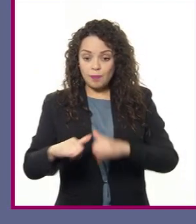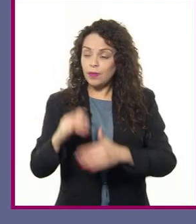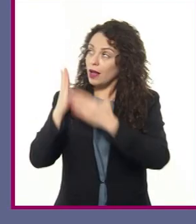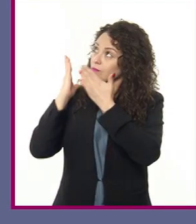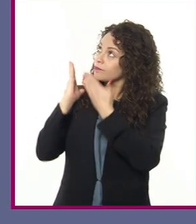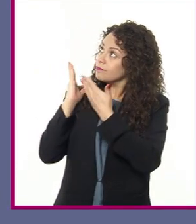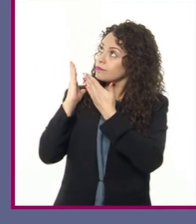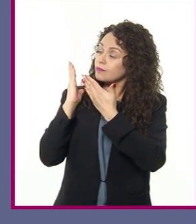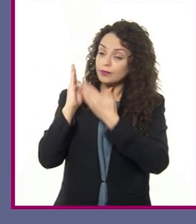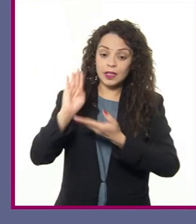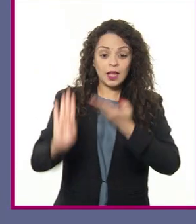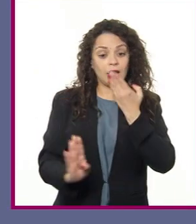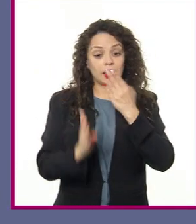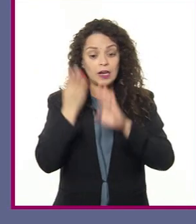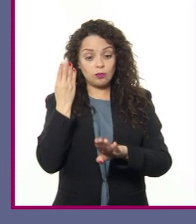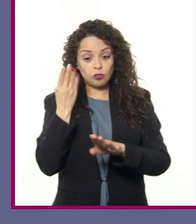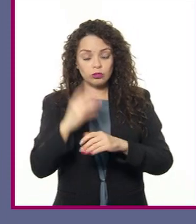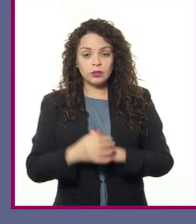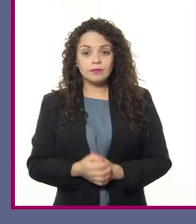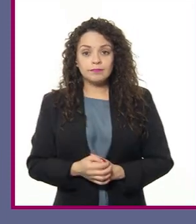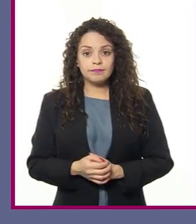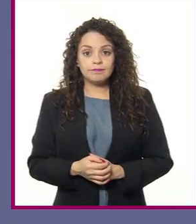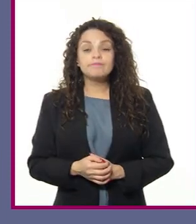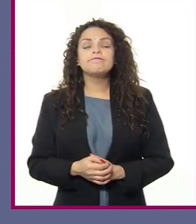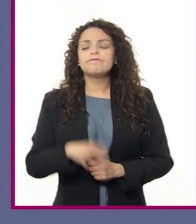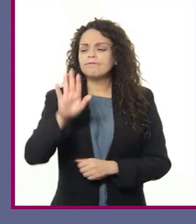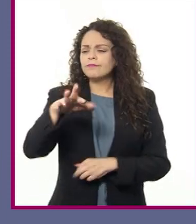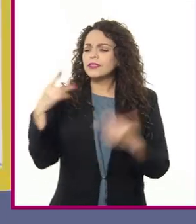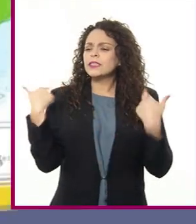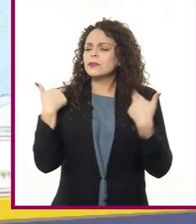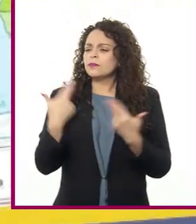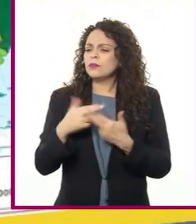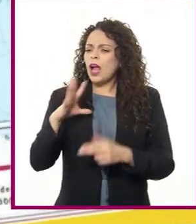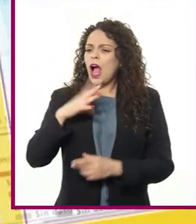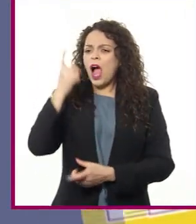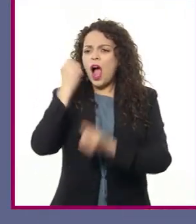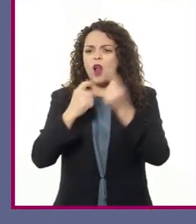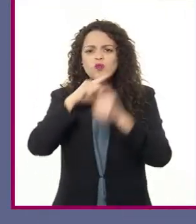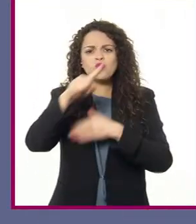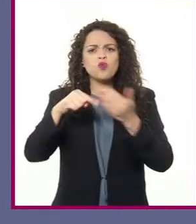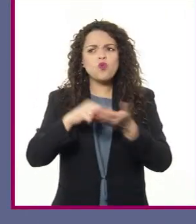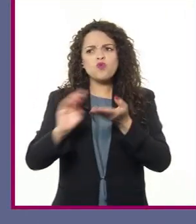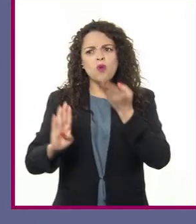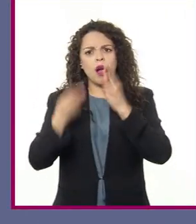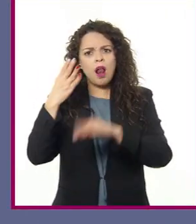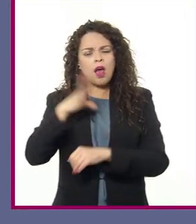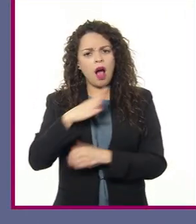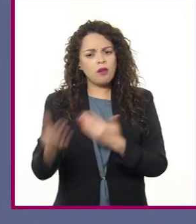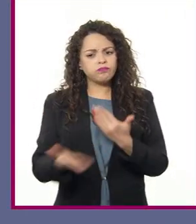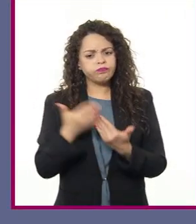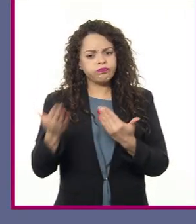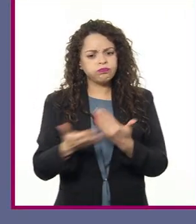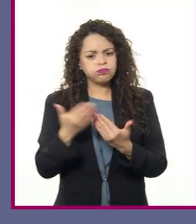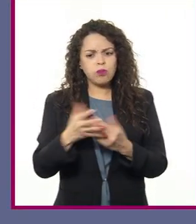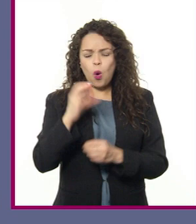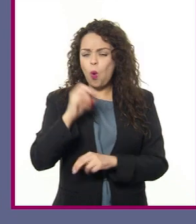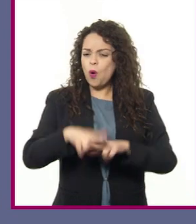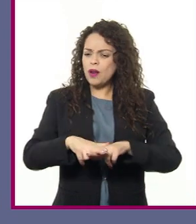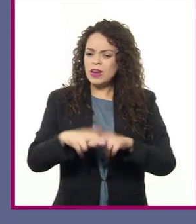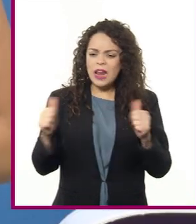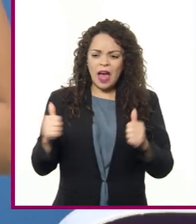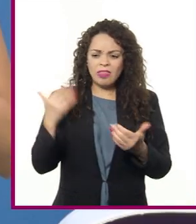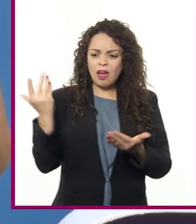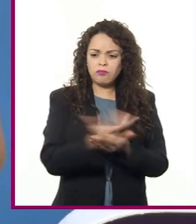forestal a nivel mundial. Maestra, hay algunas partes del mundo que tienen muy poca o nula producción